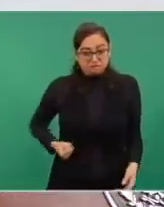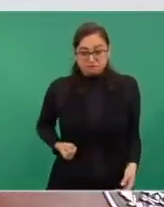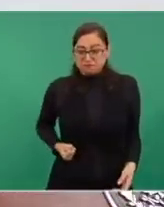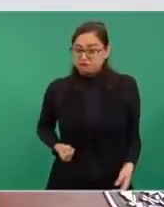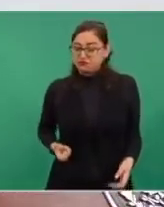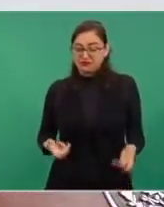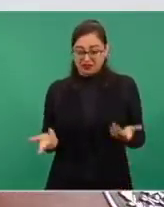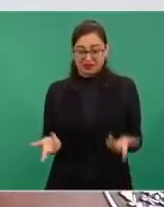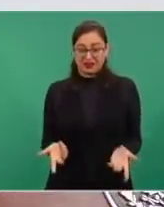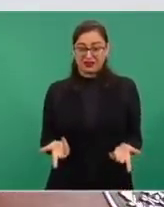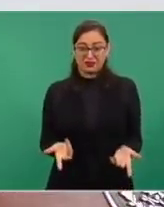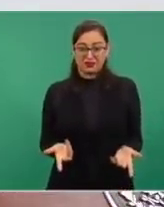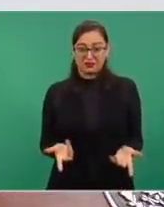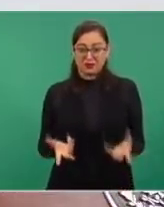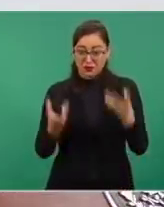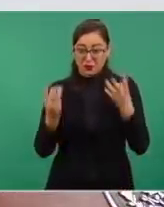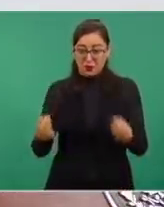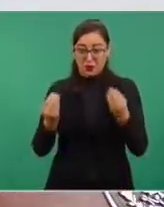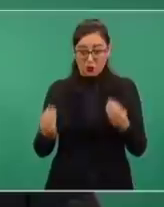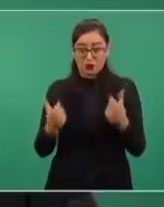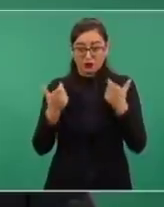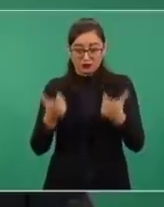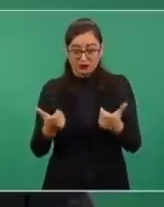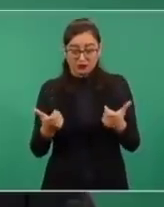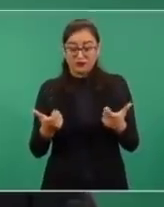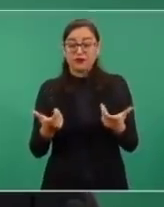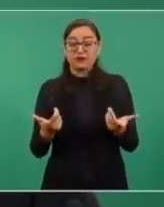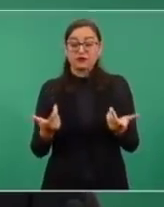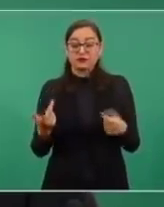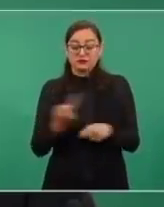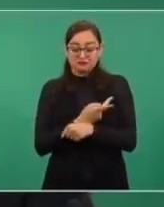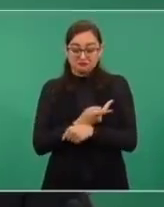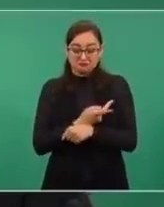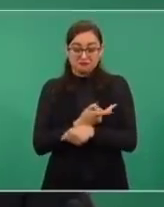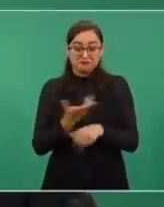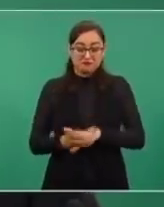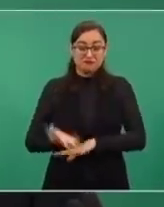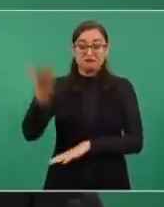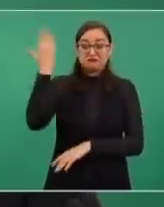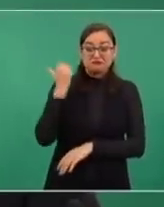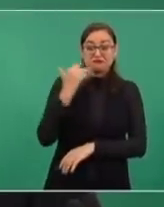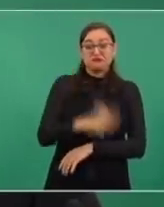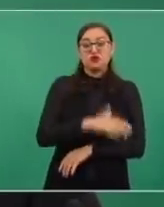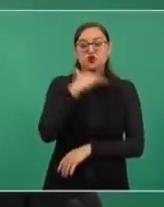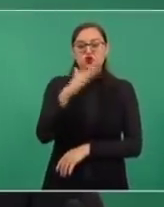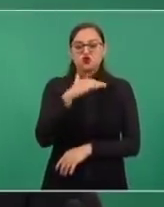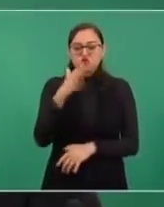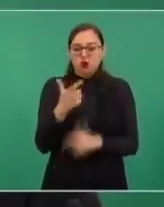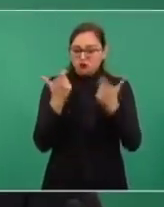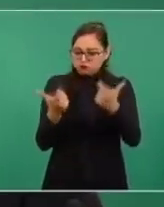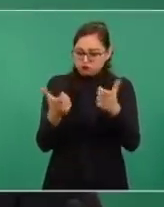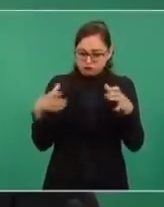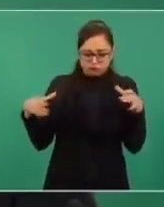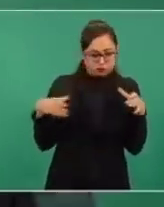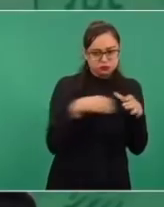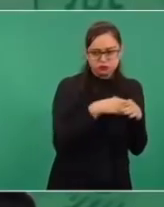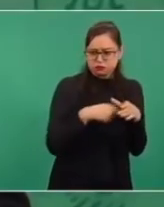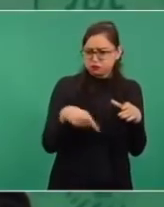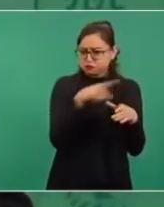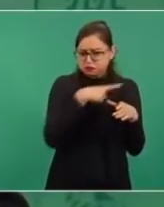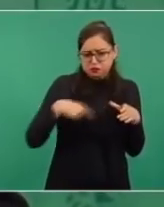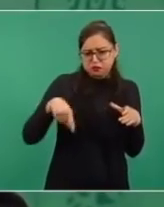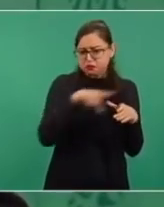a unas cuantas manos cuando hay corrupción, mucho el dinero que se va por el caño de la corrupción.